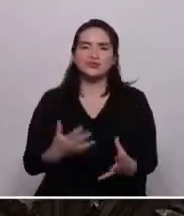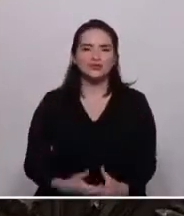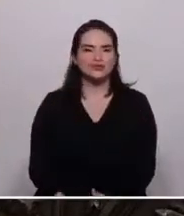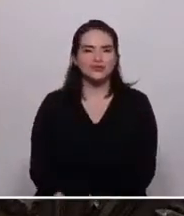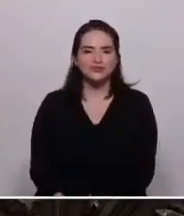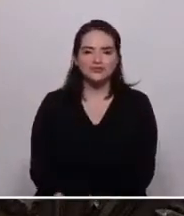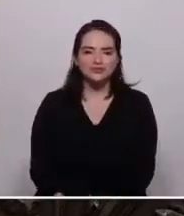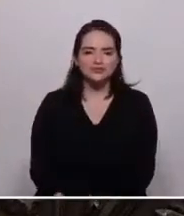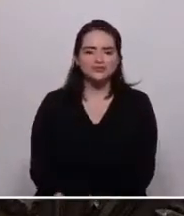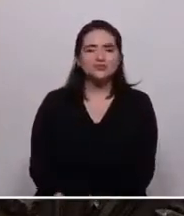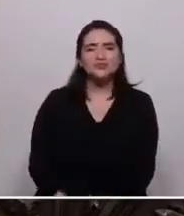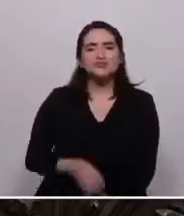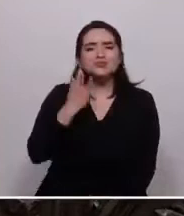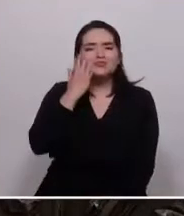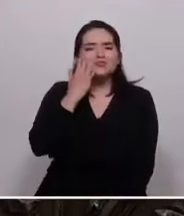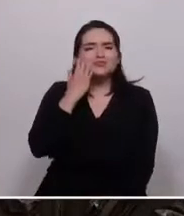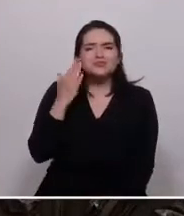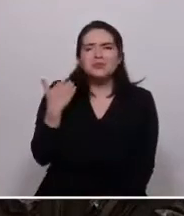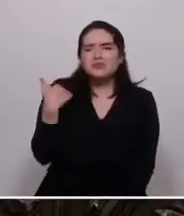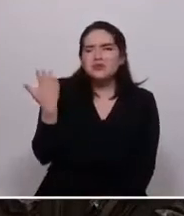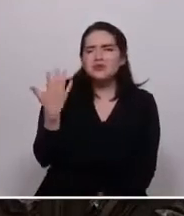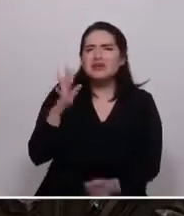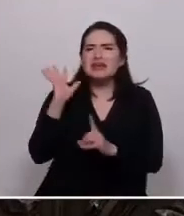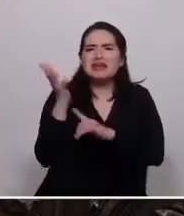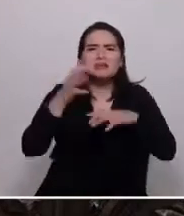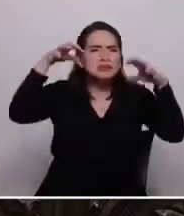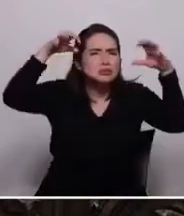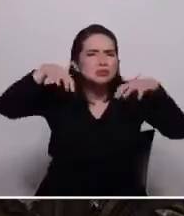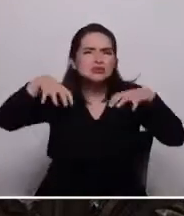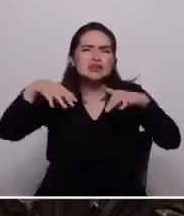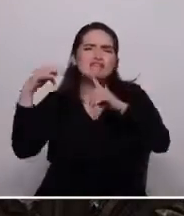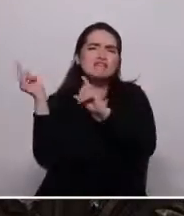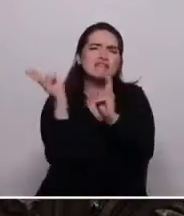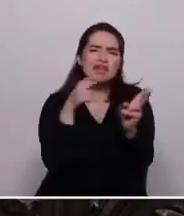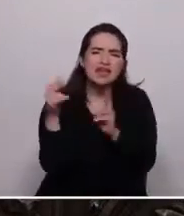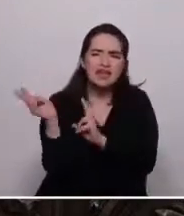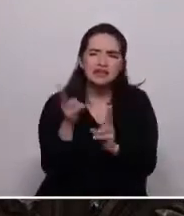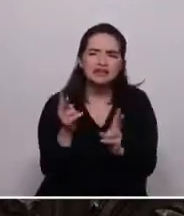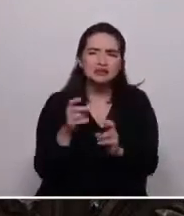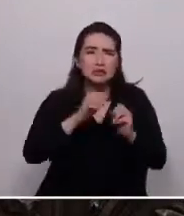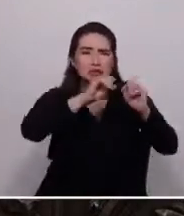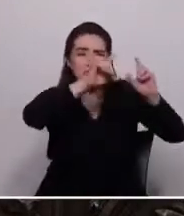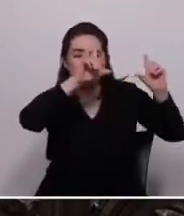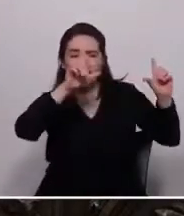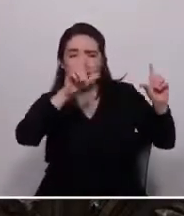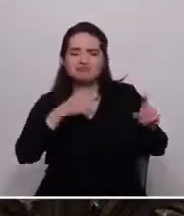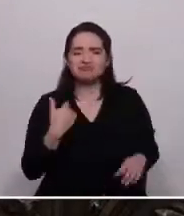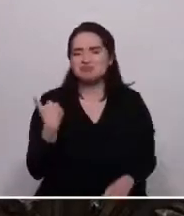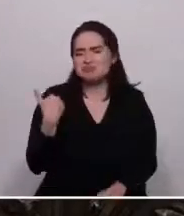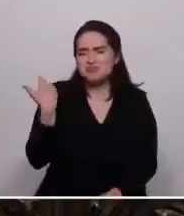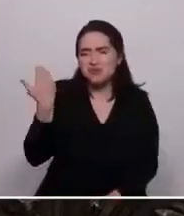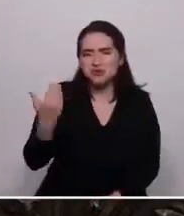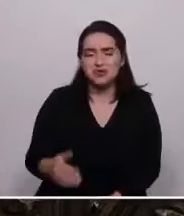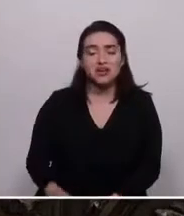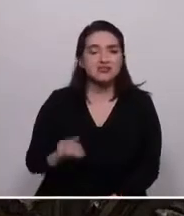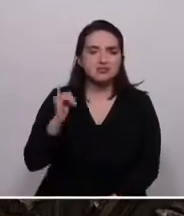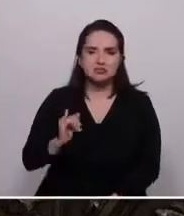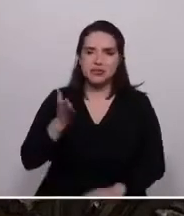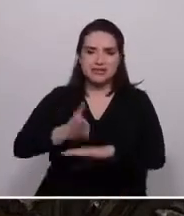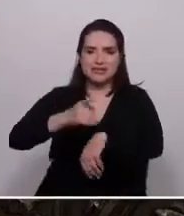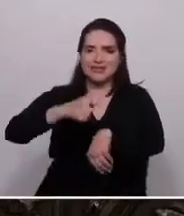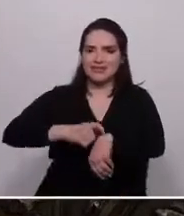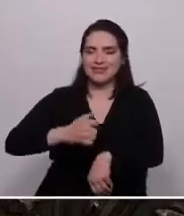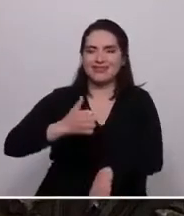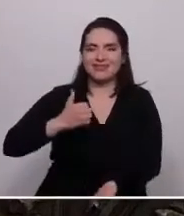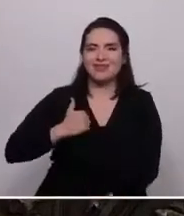No importaba el clima bajo la lluvia, el viento y a pleno sol, siempre llegaba a tiempo para recibir el